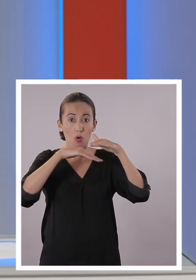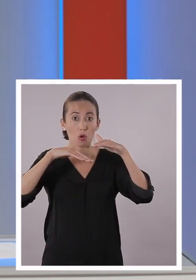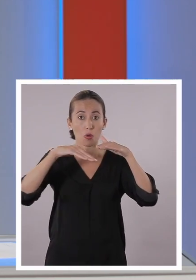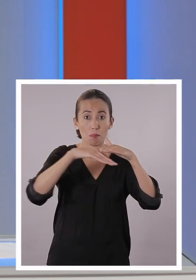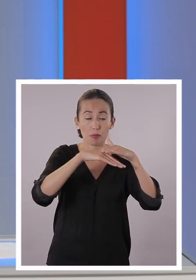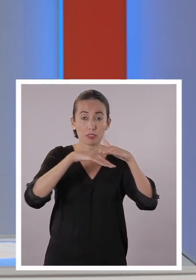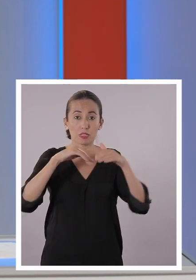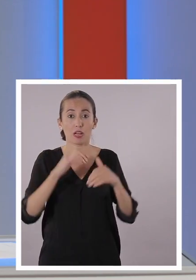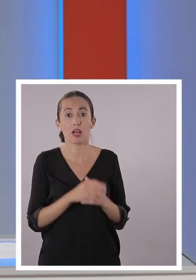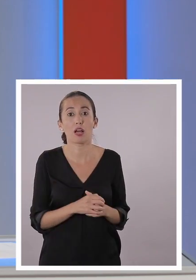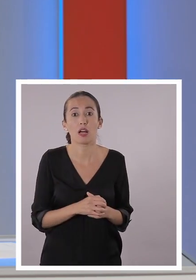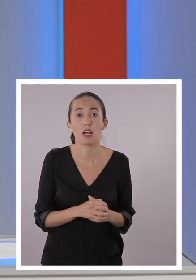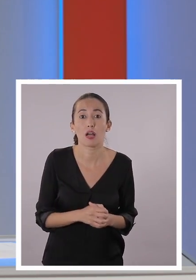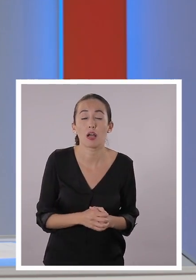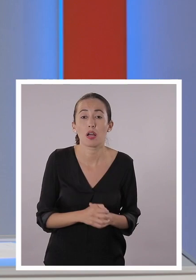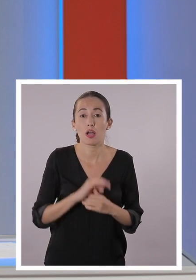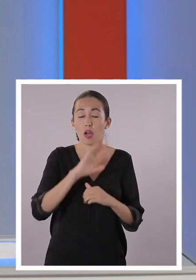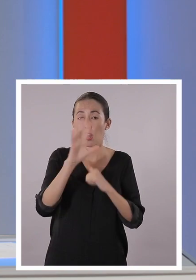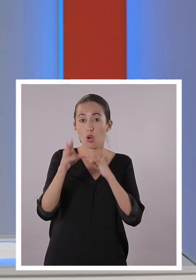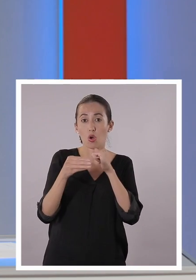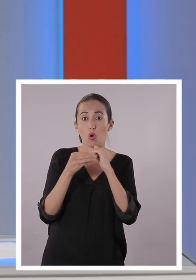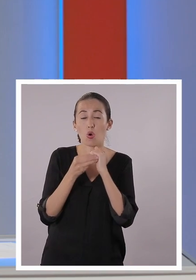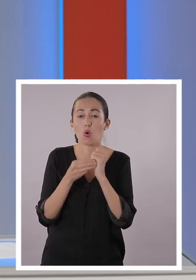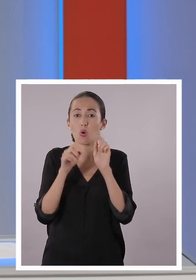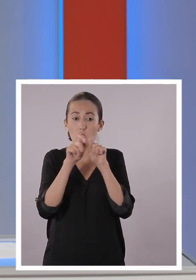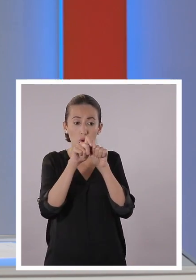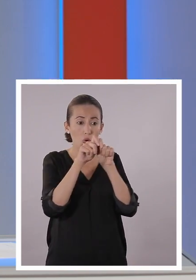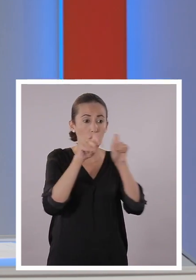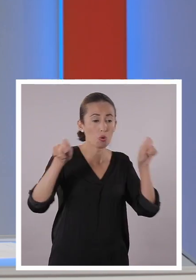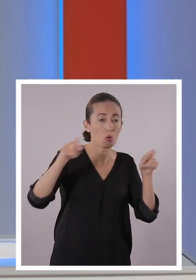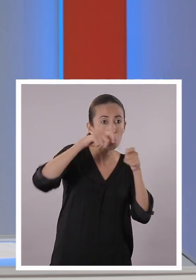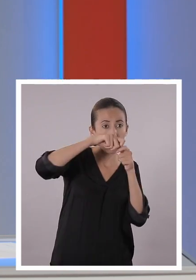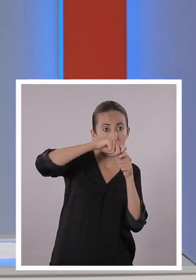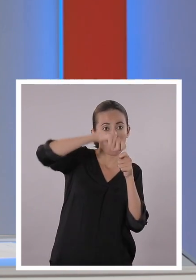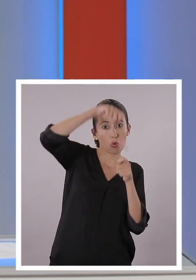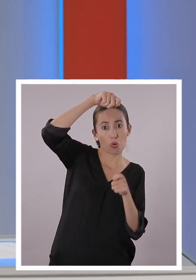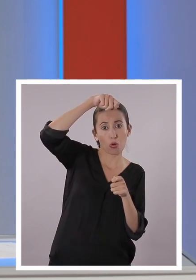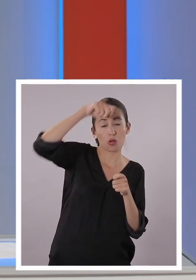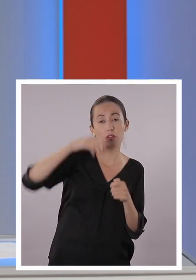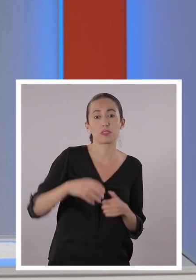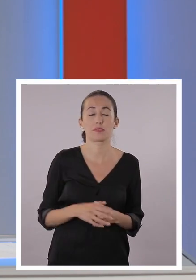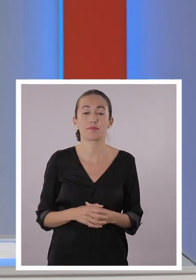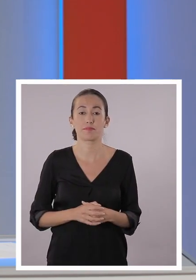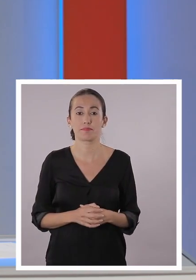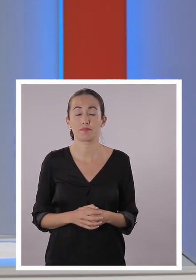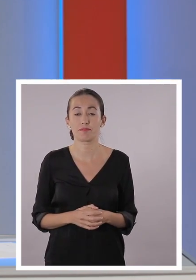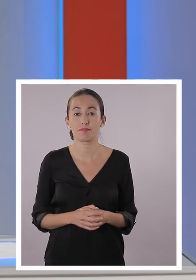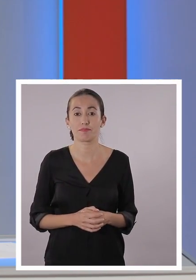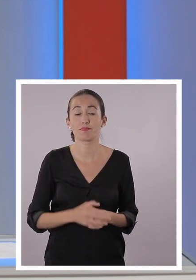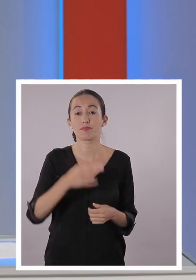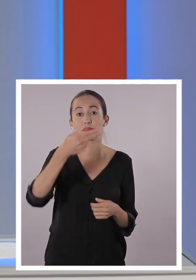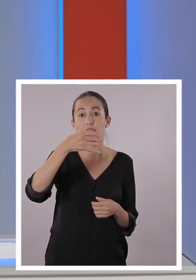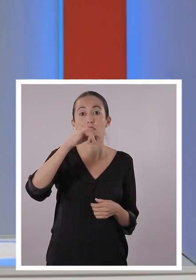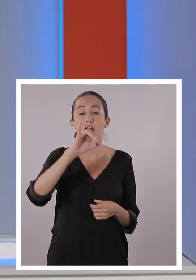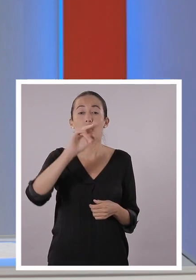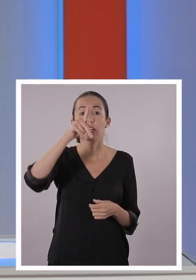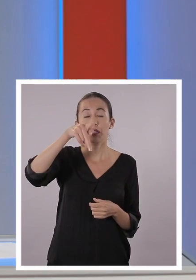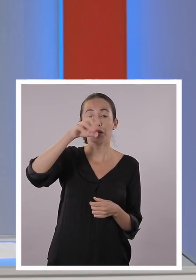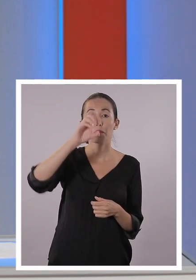esa es la base del teorema de Pitágoras. Para eso necesitamos saber cuánto mide un cateto y cuánto mide su hipotenusa.